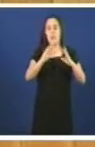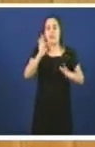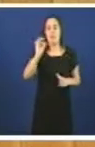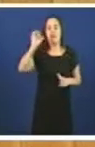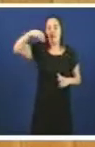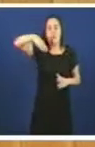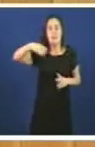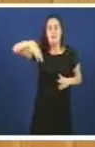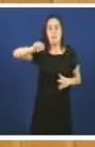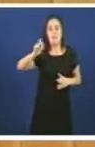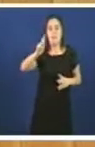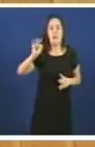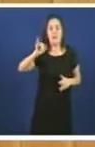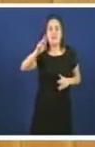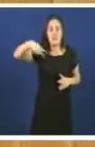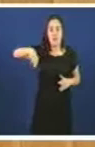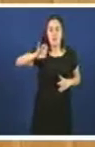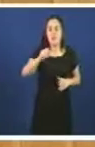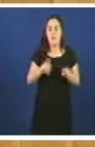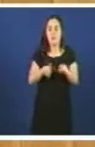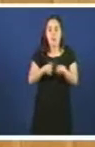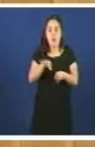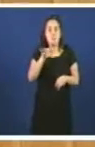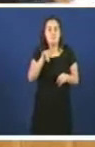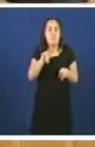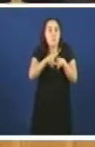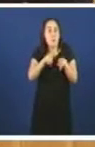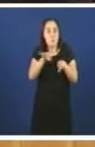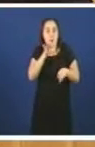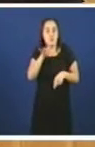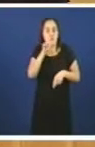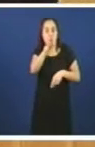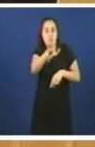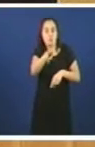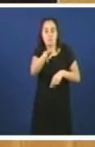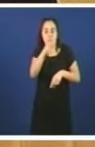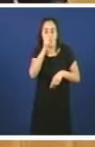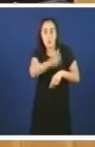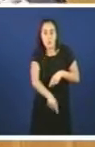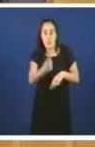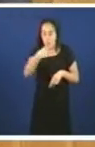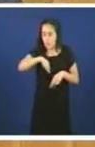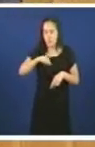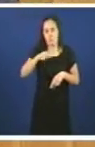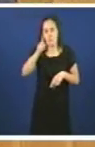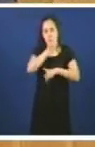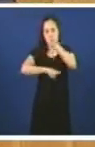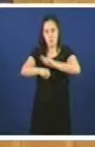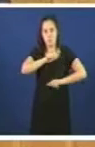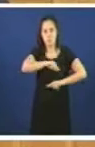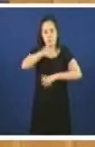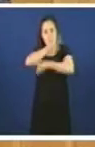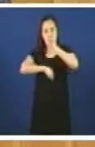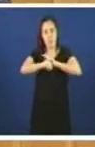María e así sucesivamente. O galego non vale. A nos, que nos preocupa moitísimo este tipo de medidas legais, o que nos